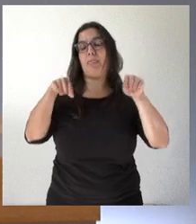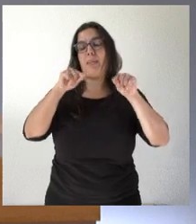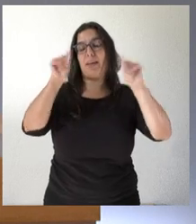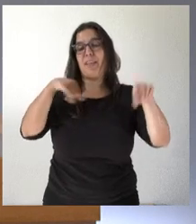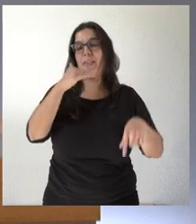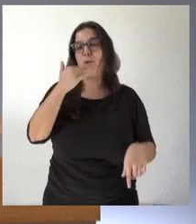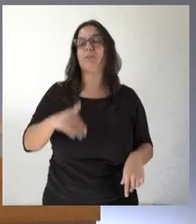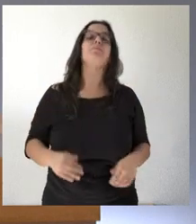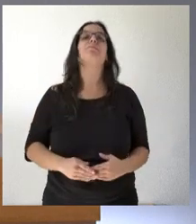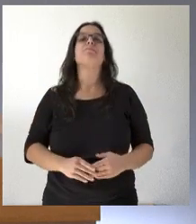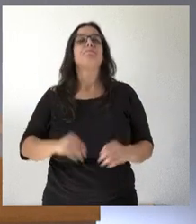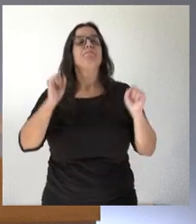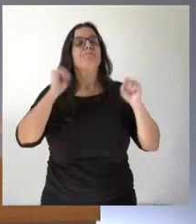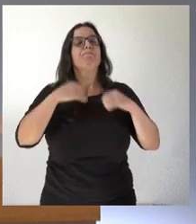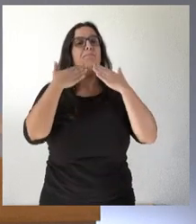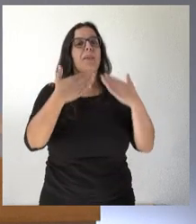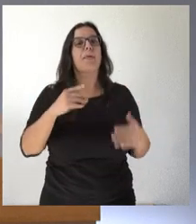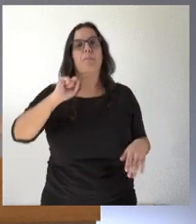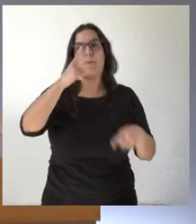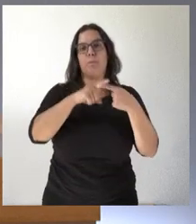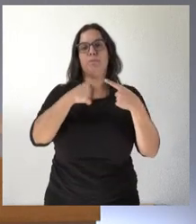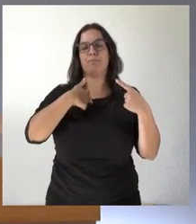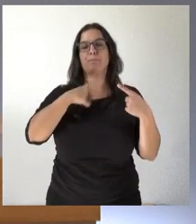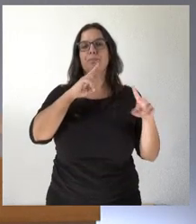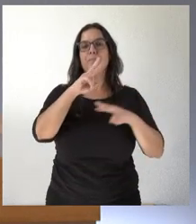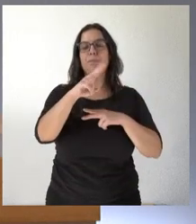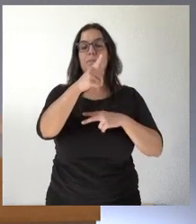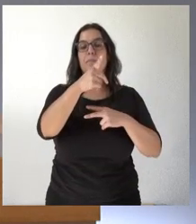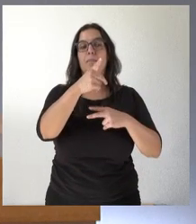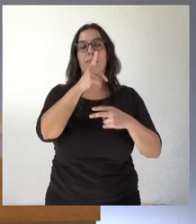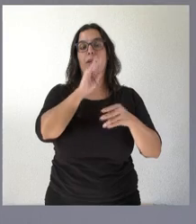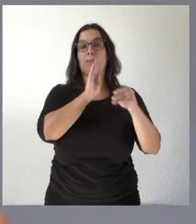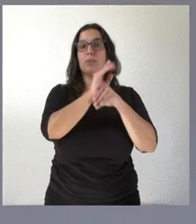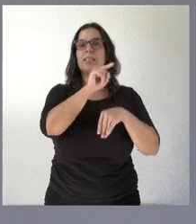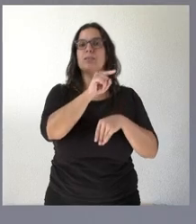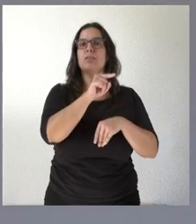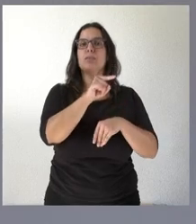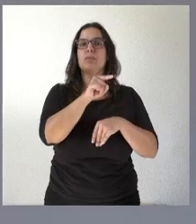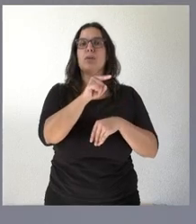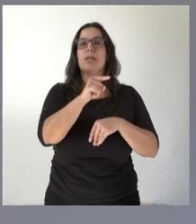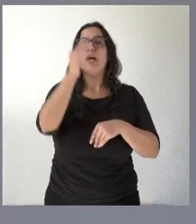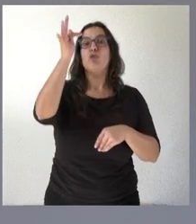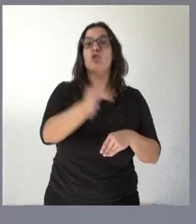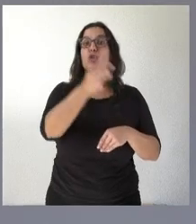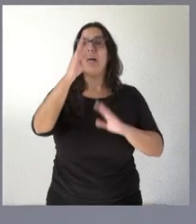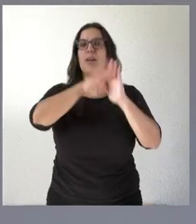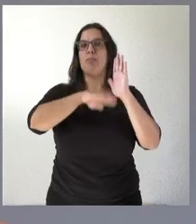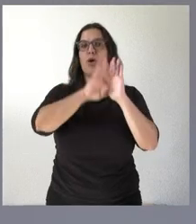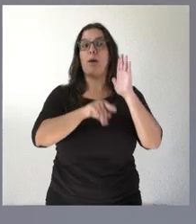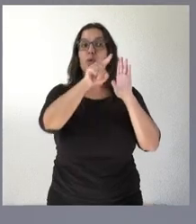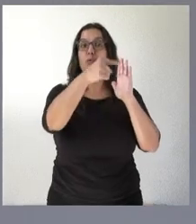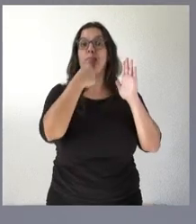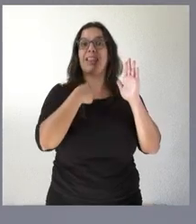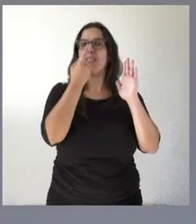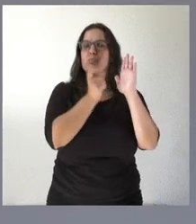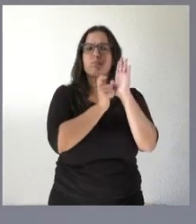Sí, muchas gracias comenzando por lo primero las ayudas que usted pregunta son una parte del total del programa que teníamos está referiendo usted a esas ayudas